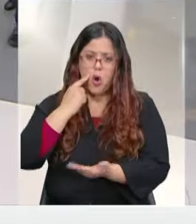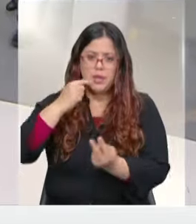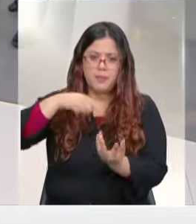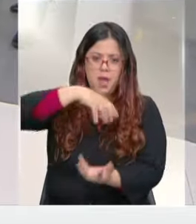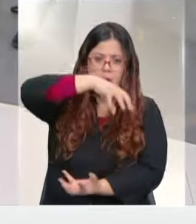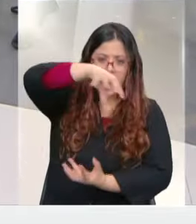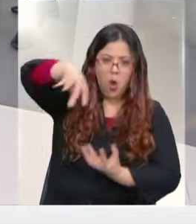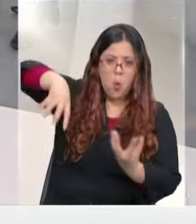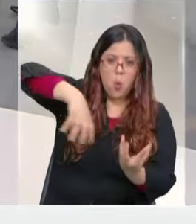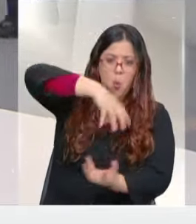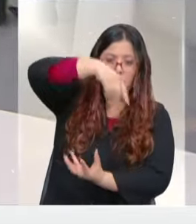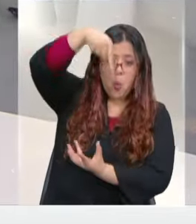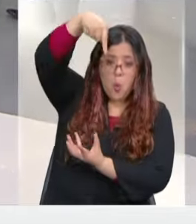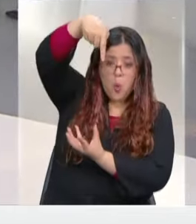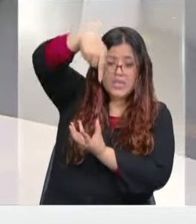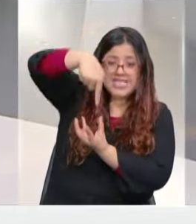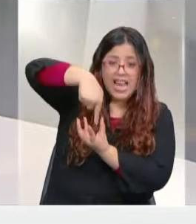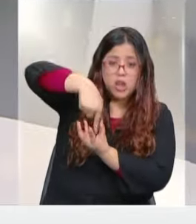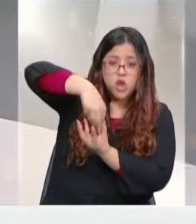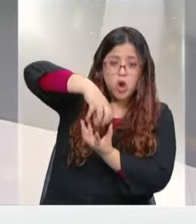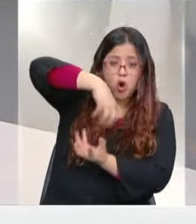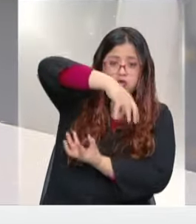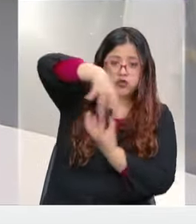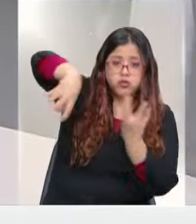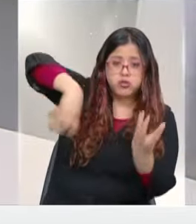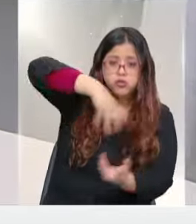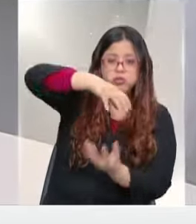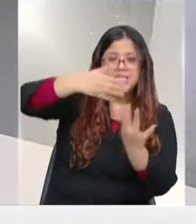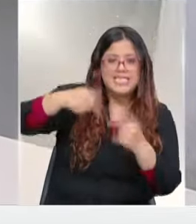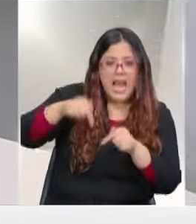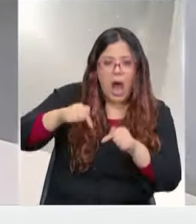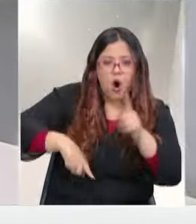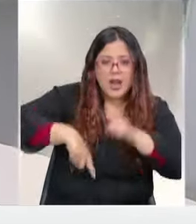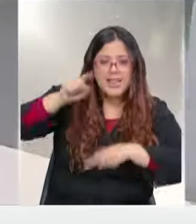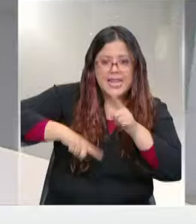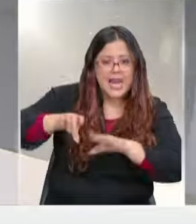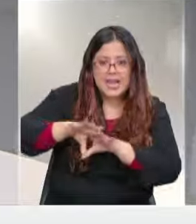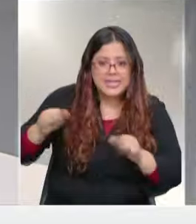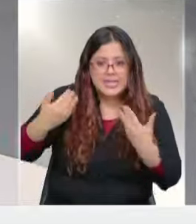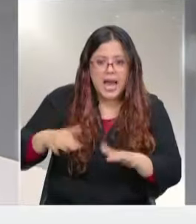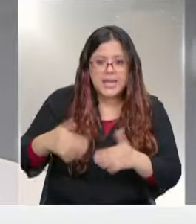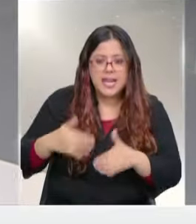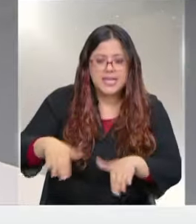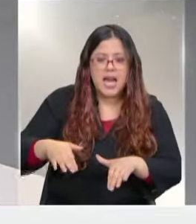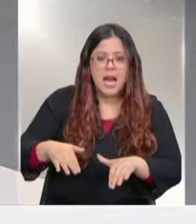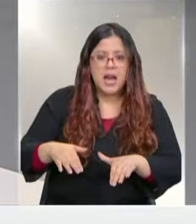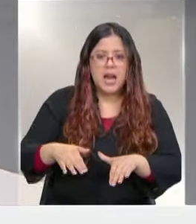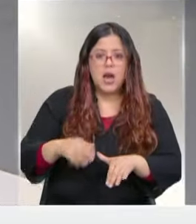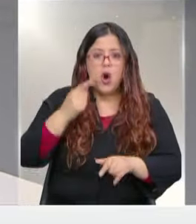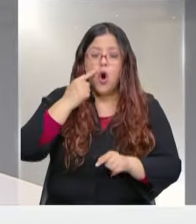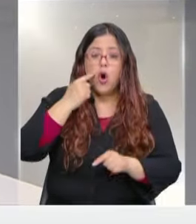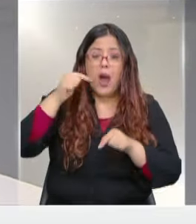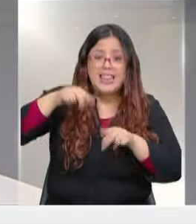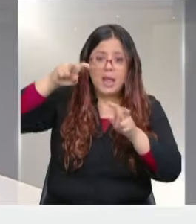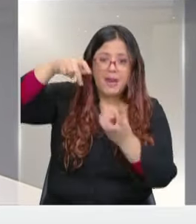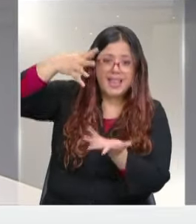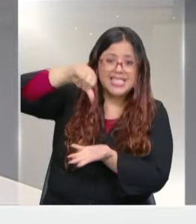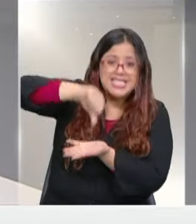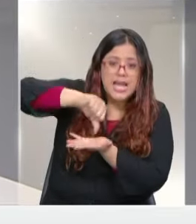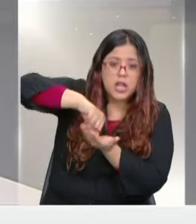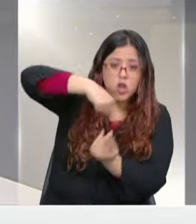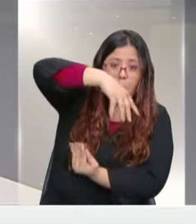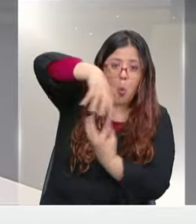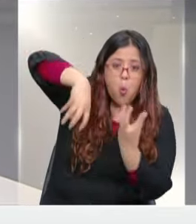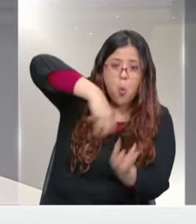del huracán Milton ya tocó tierra. Milton, el ojo, el centro del huracán